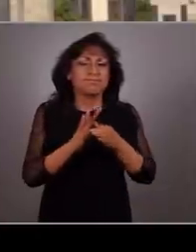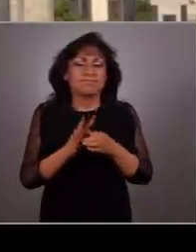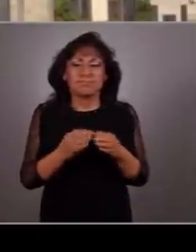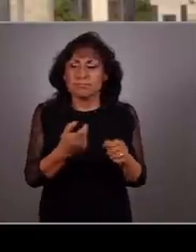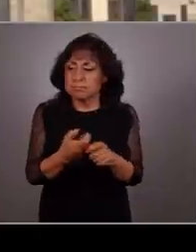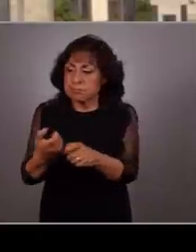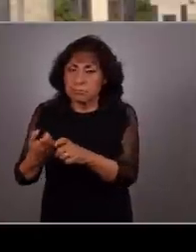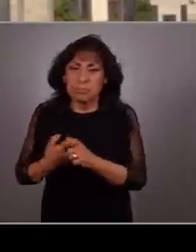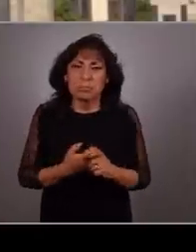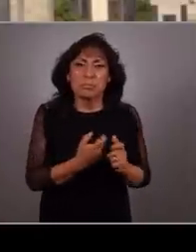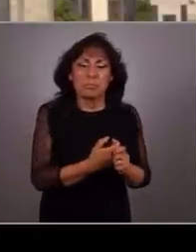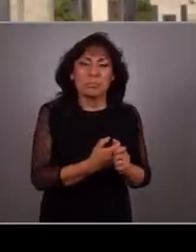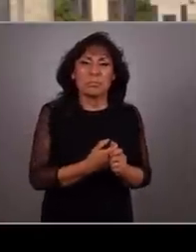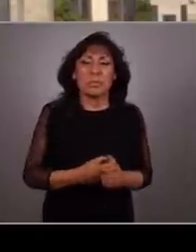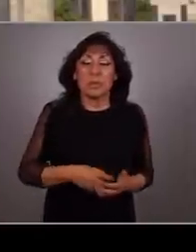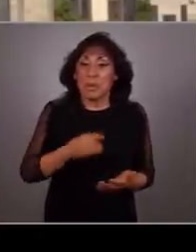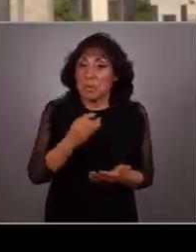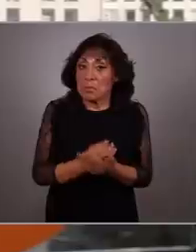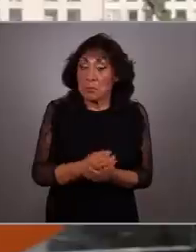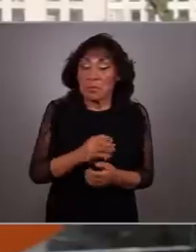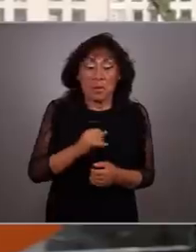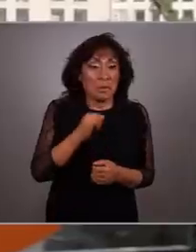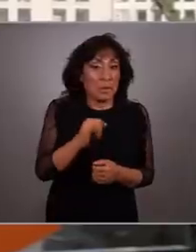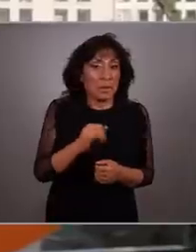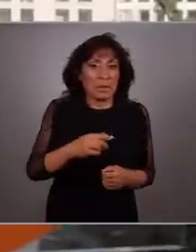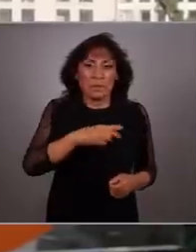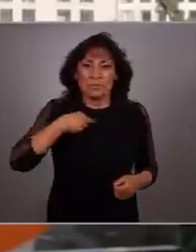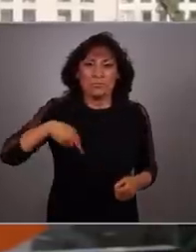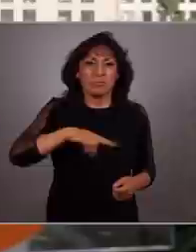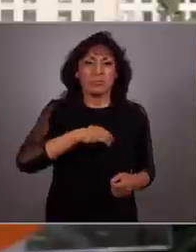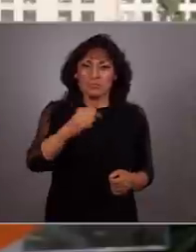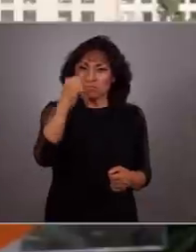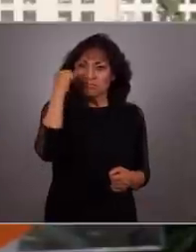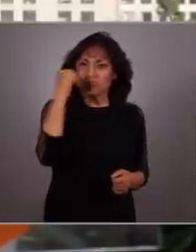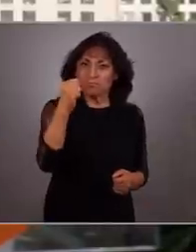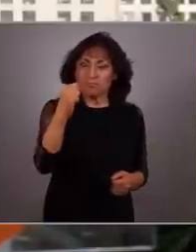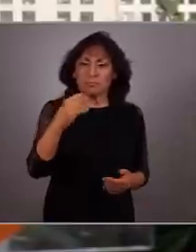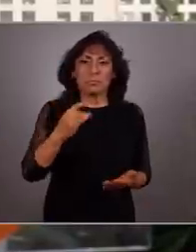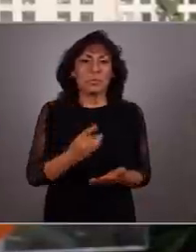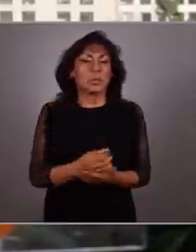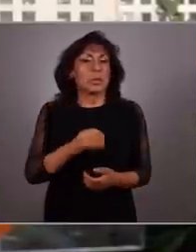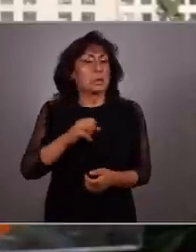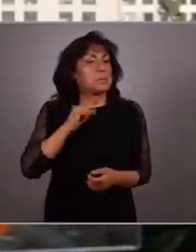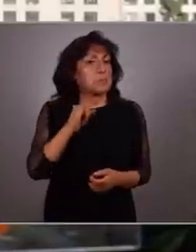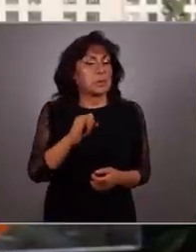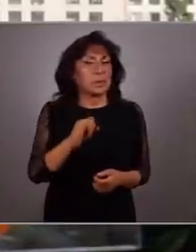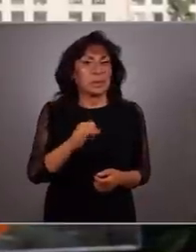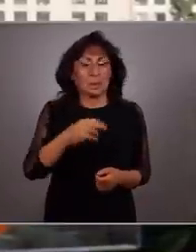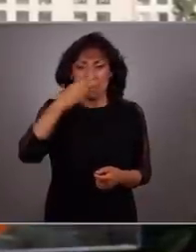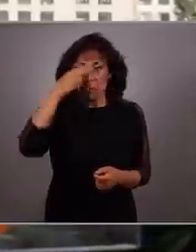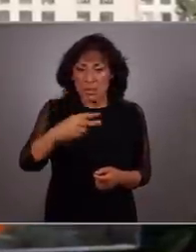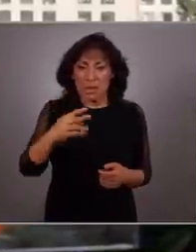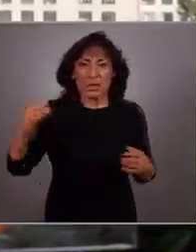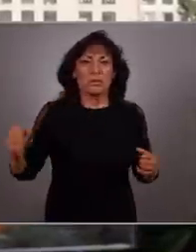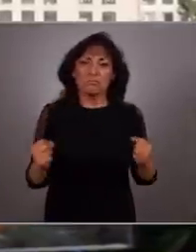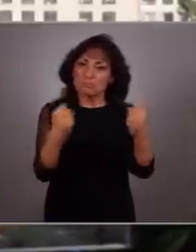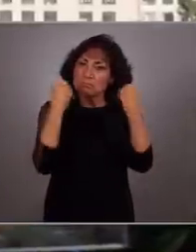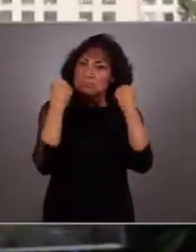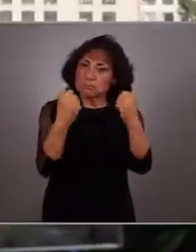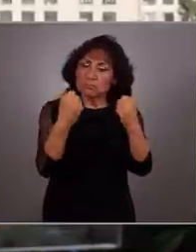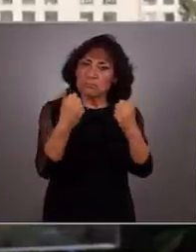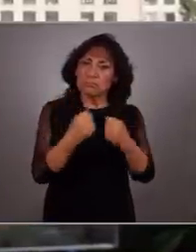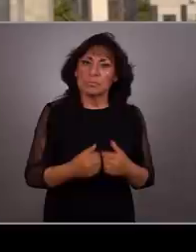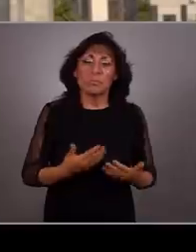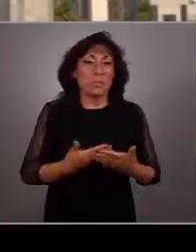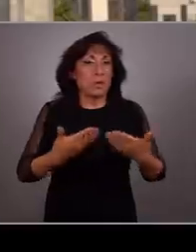y la cooperación. Porque solo así seremos más fuertes. Porque solo así México será más